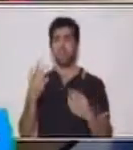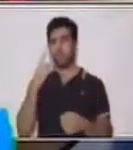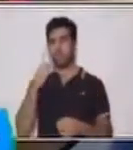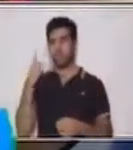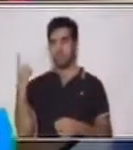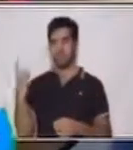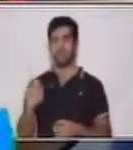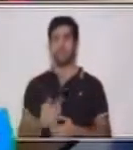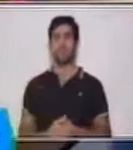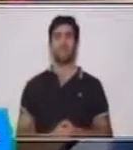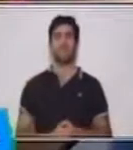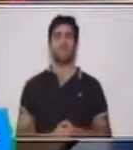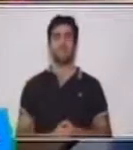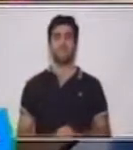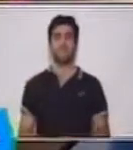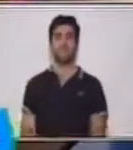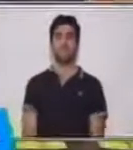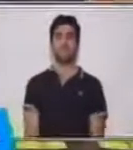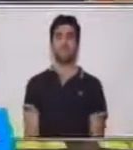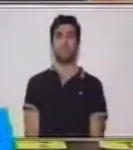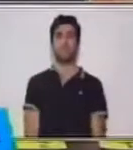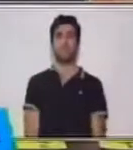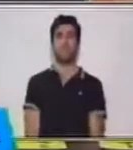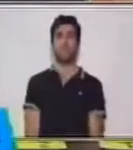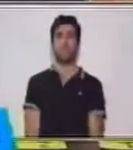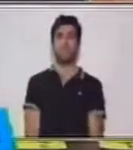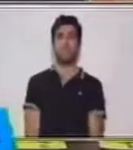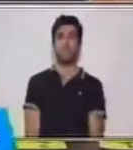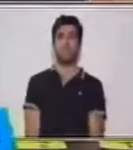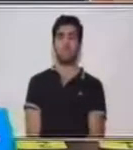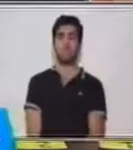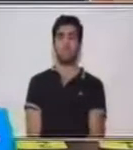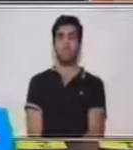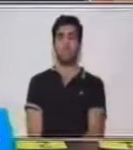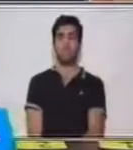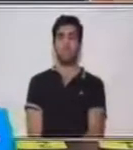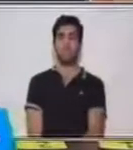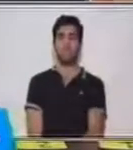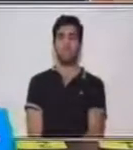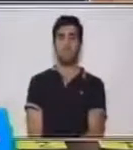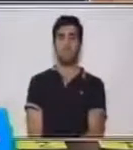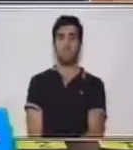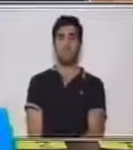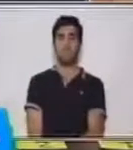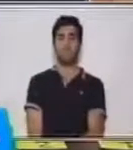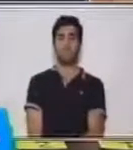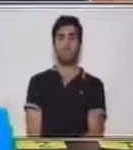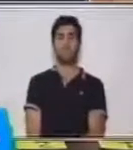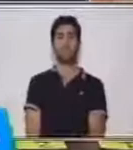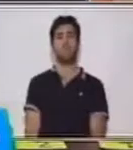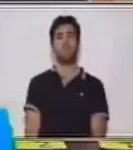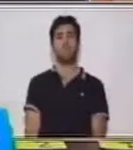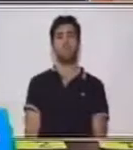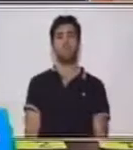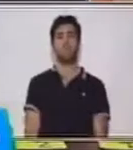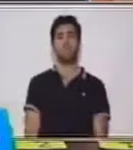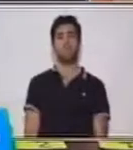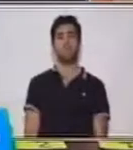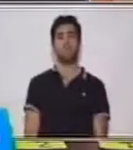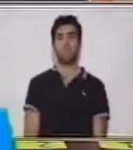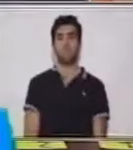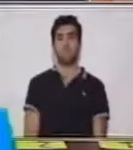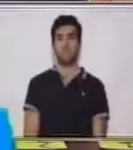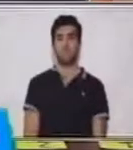diríamos cinco, diez, quince. ¿Y cuántos puntos? Muy bien, tres puntos.